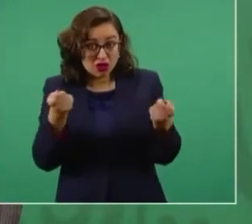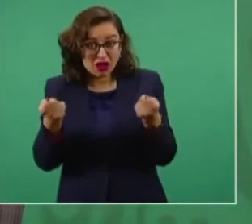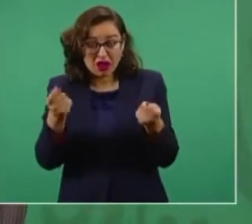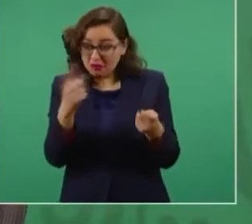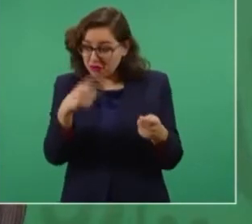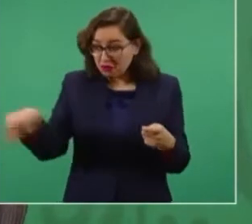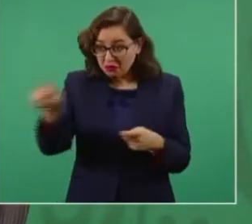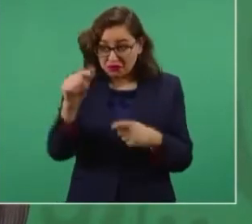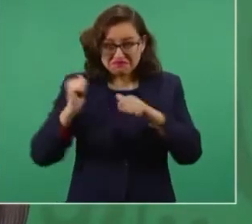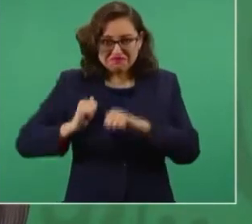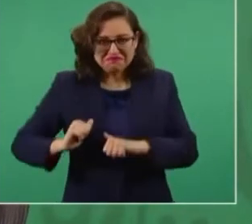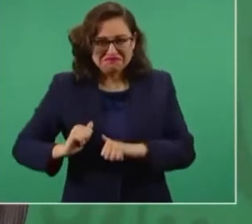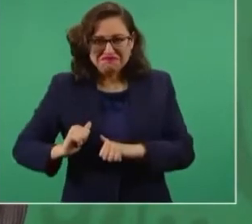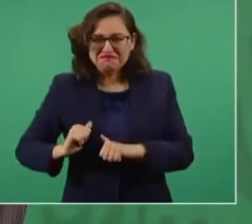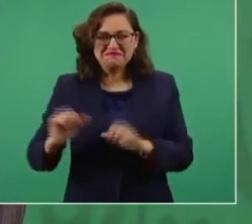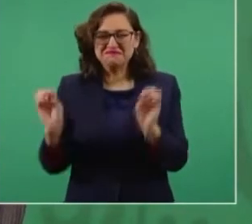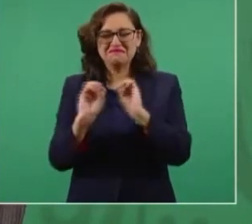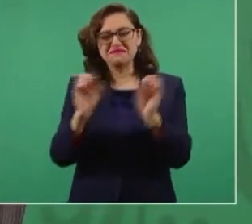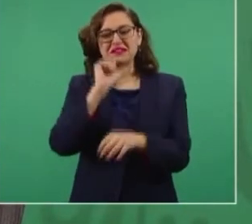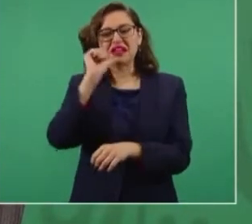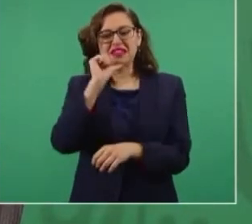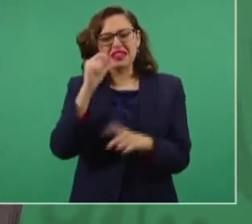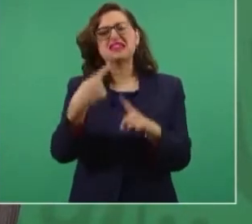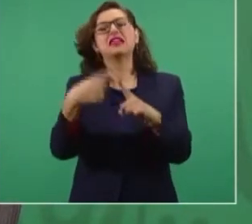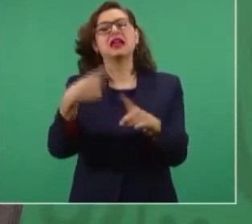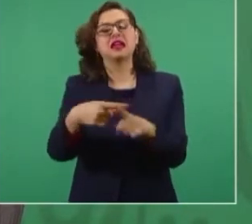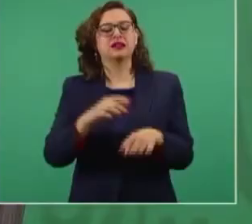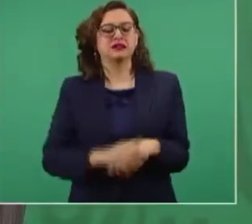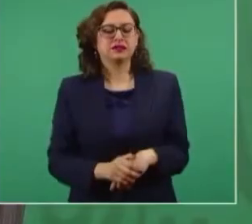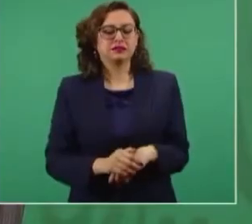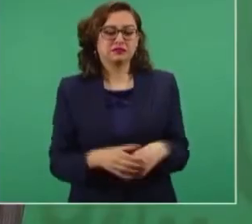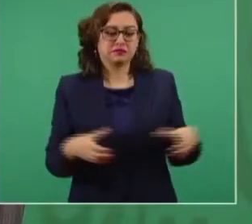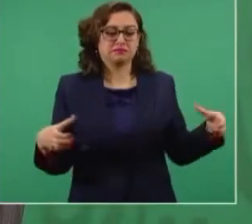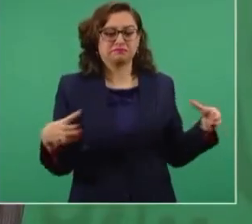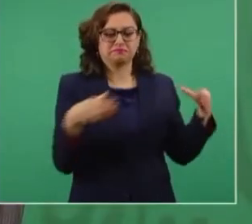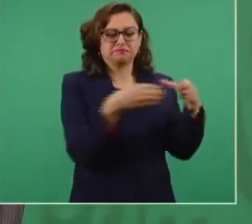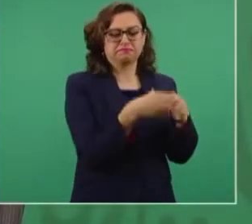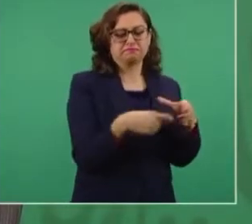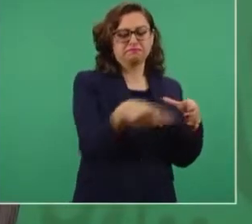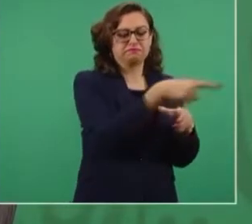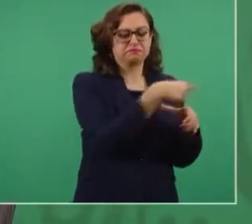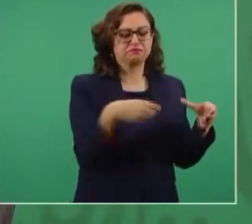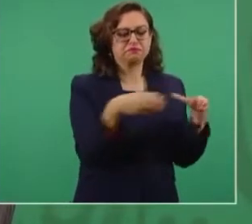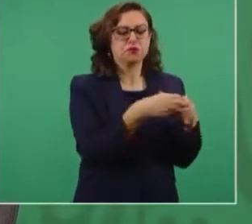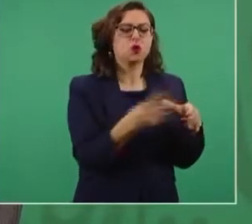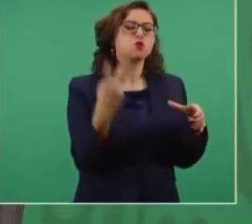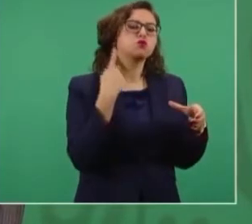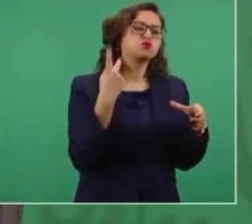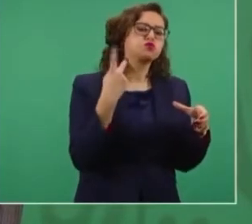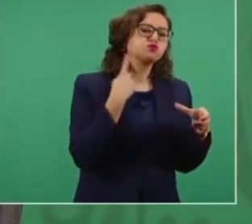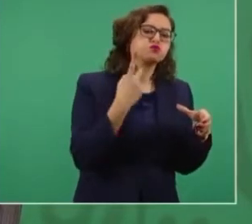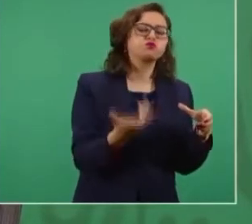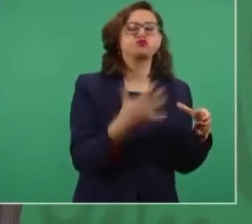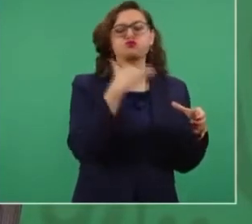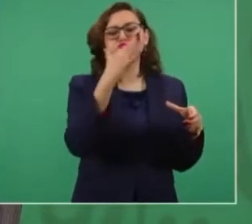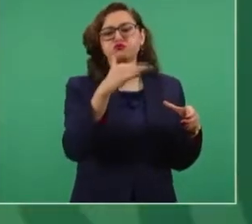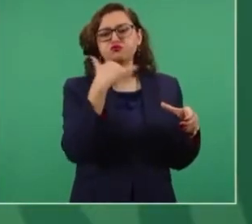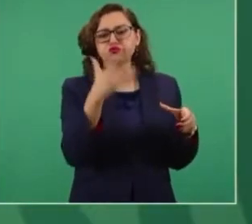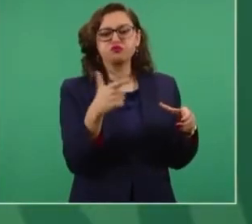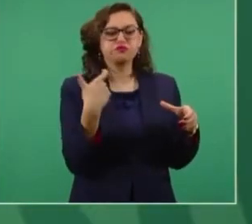Los potentados, los políticos corruptos, los traficantes de influencia,